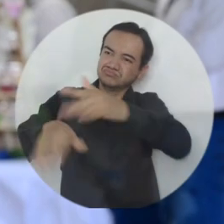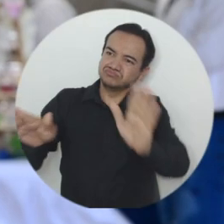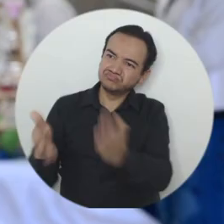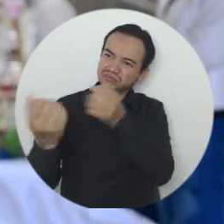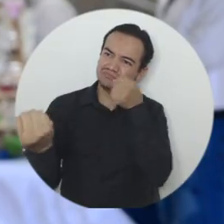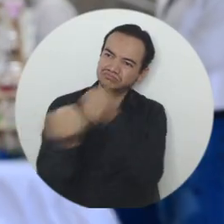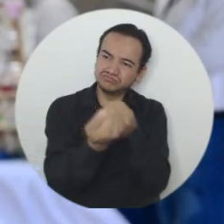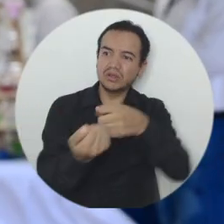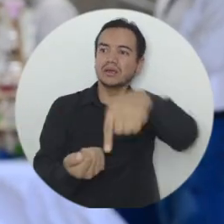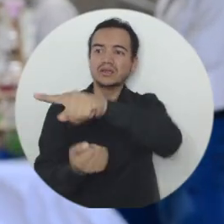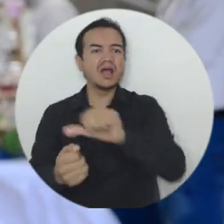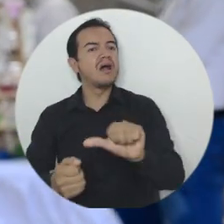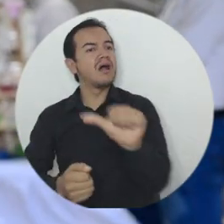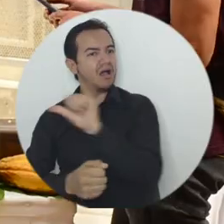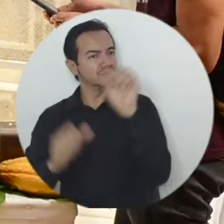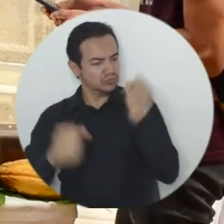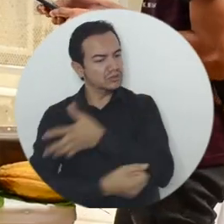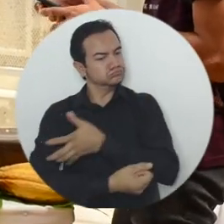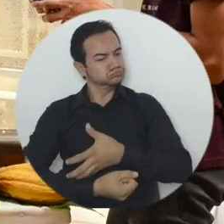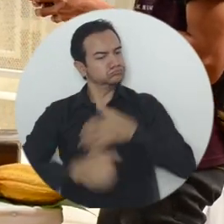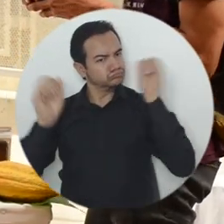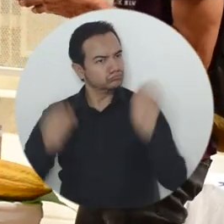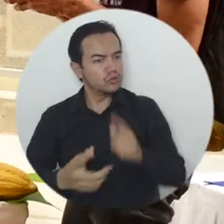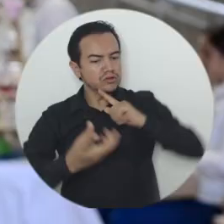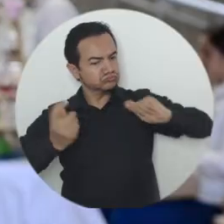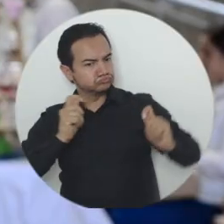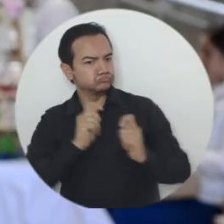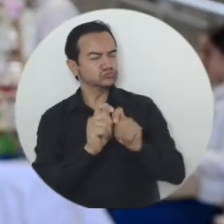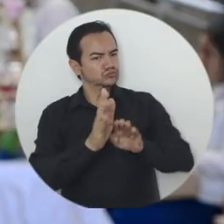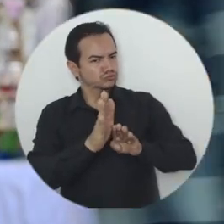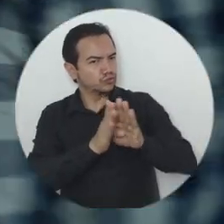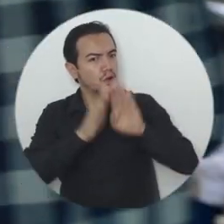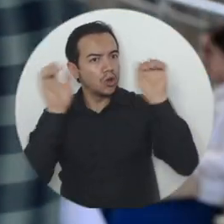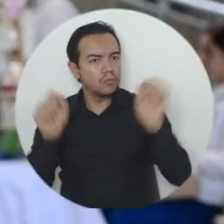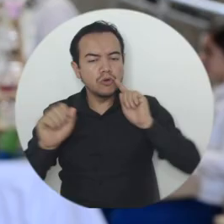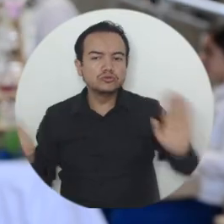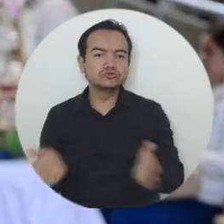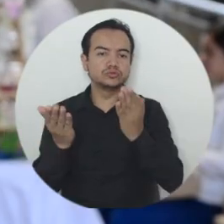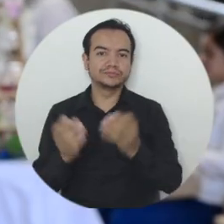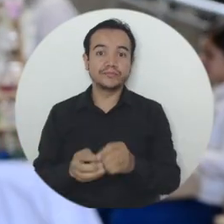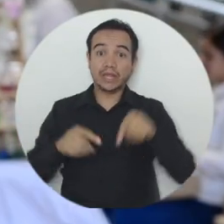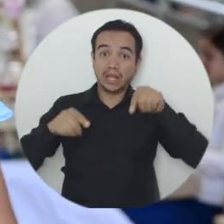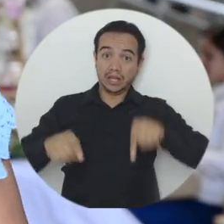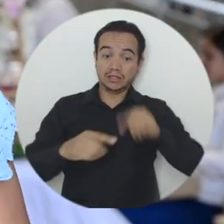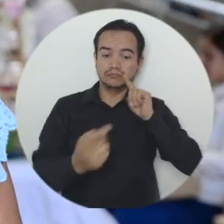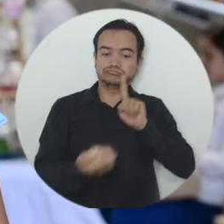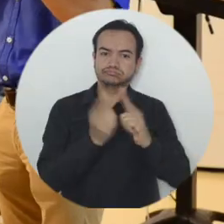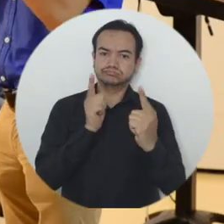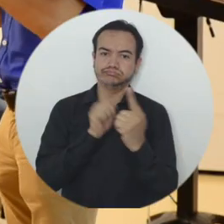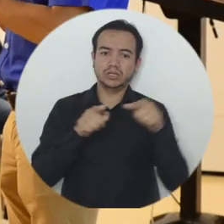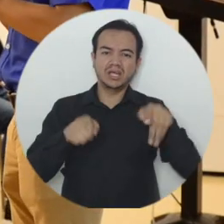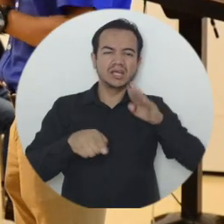Apoyar y impulsar a más mujeres en nuestro territorio, que son mujeres capaces, mujeres que pueden transformar, mujeres que puedan salir